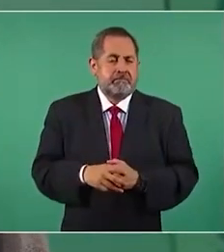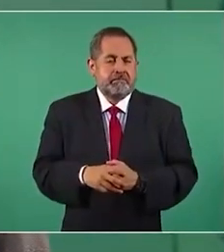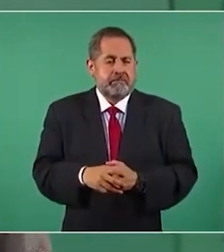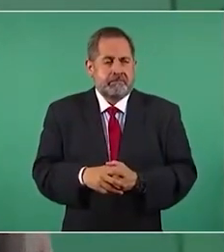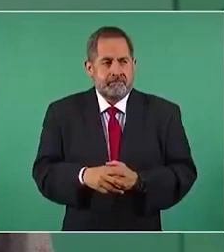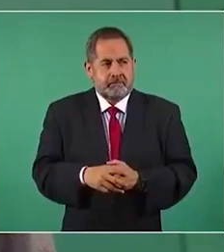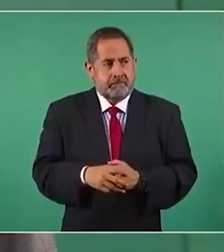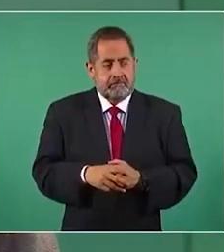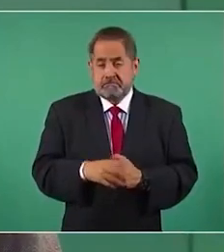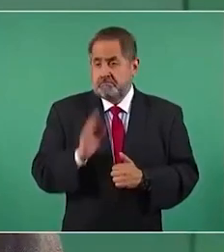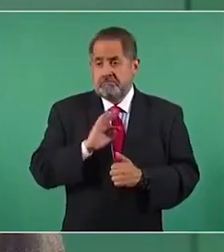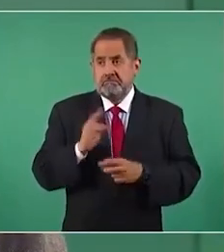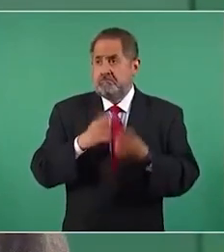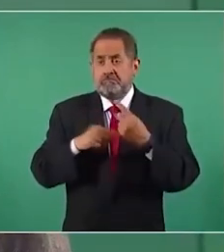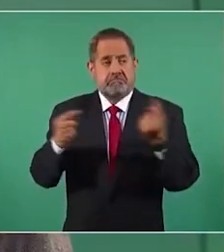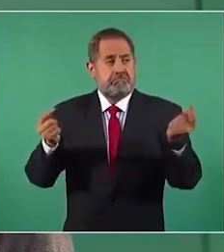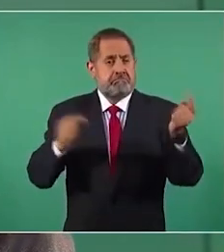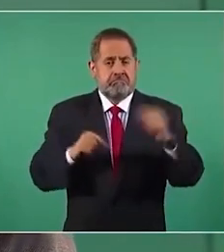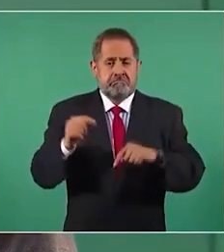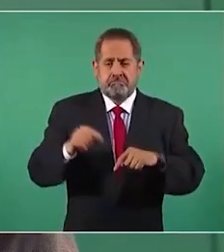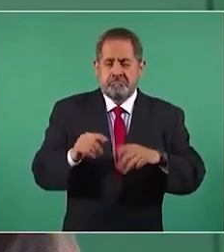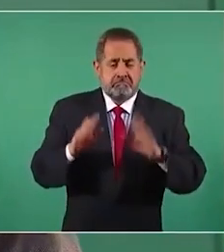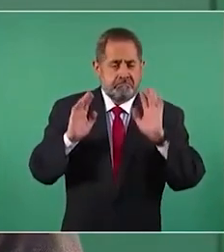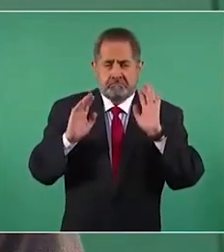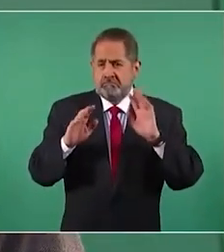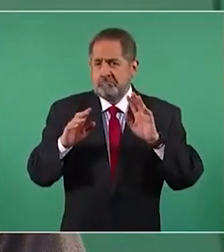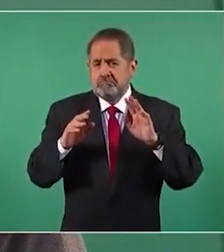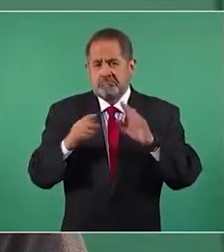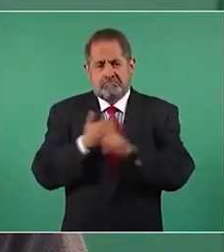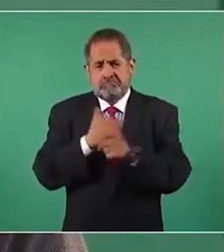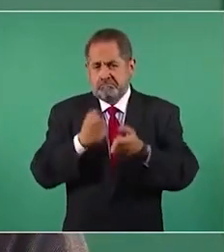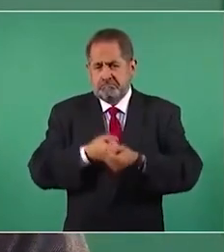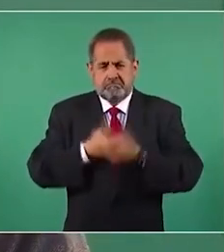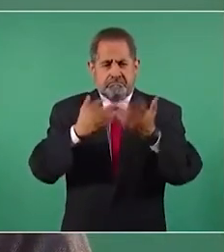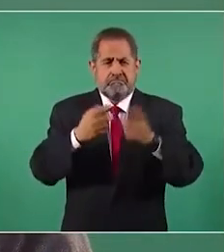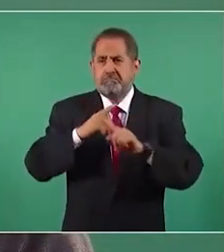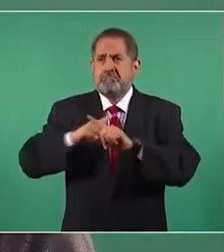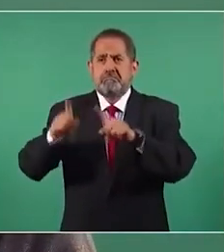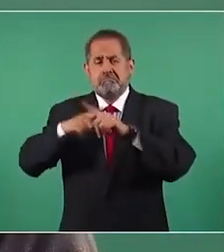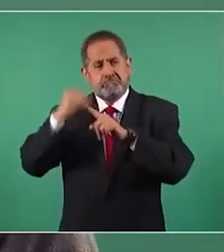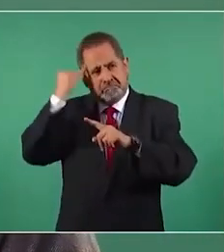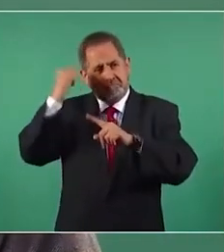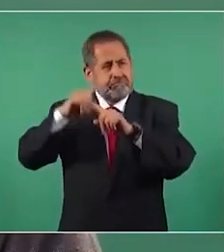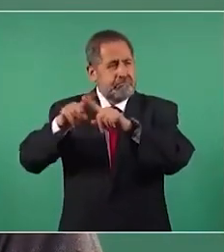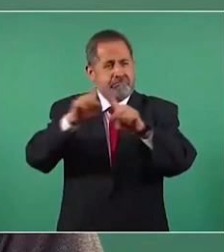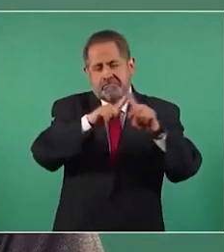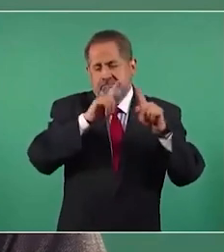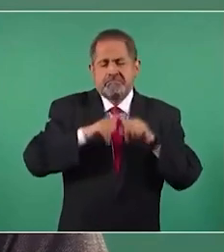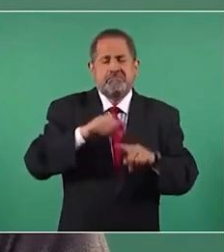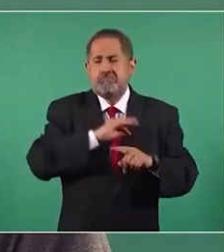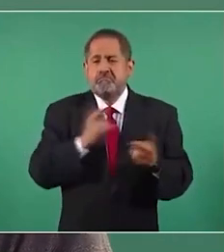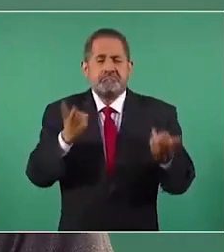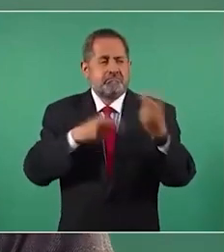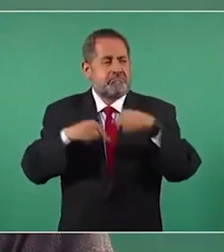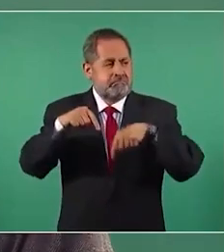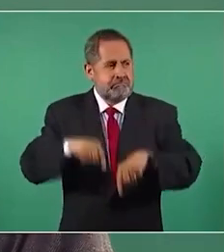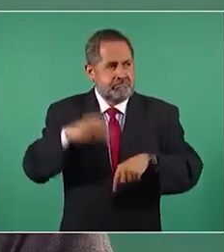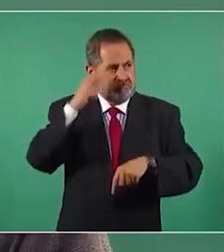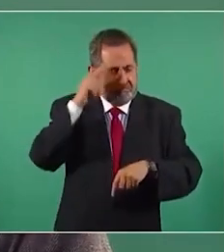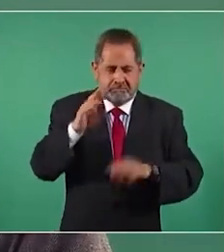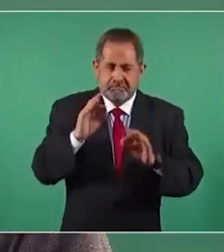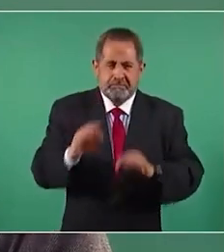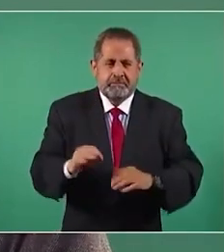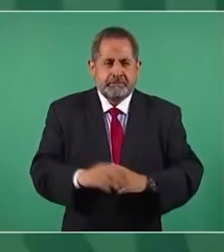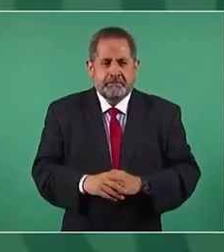venir este de todas las tendencias de todas las tendencias